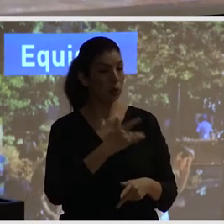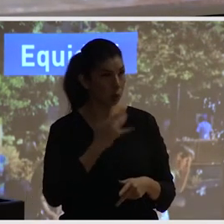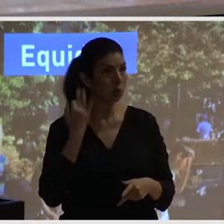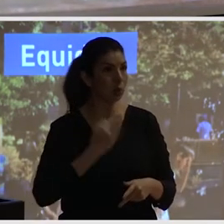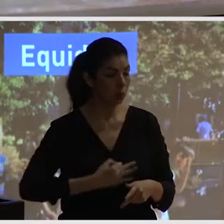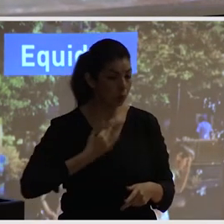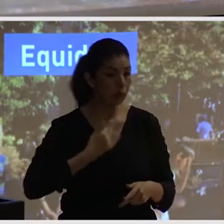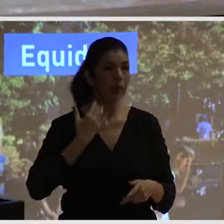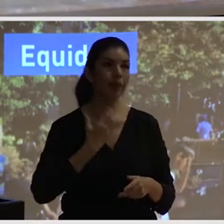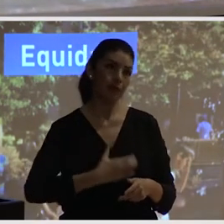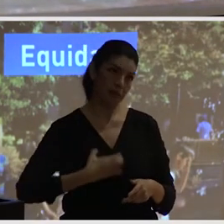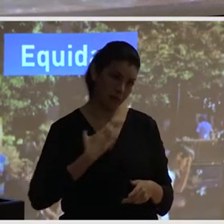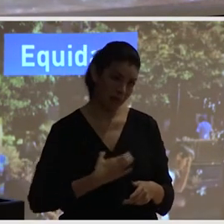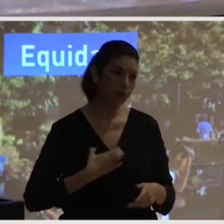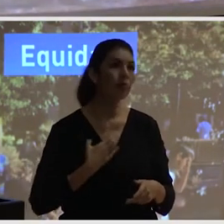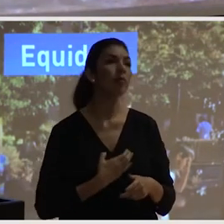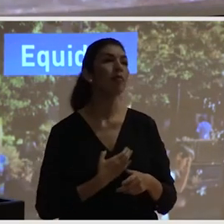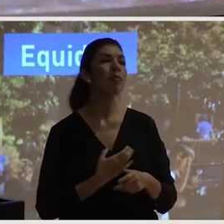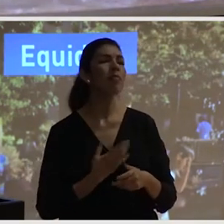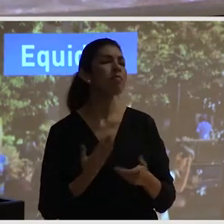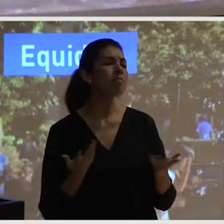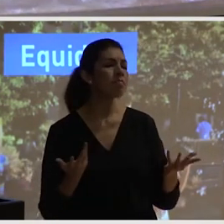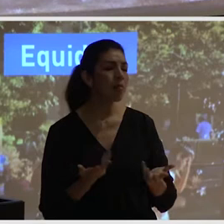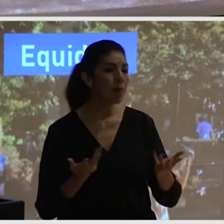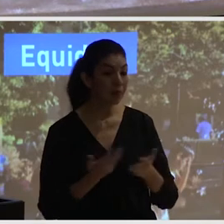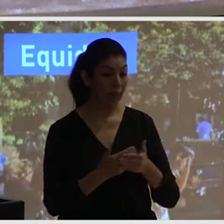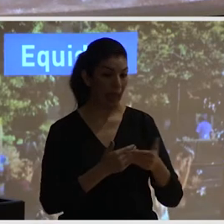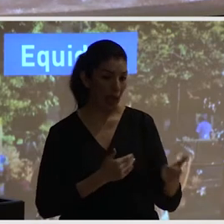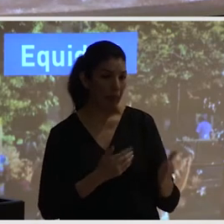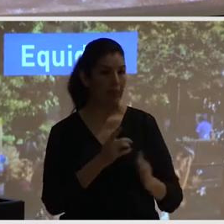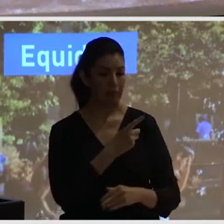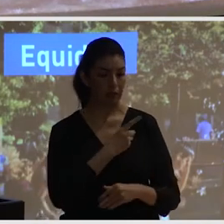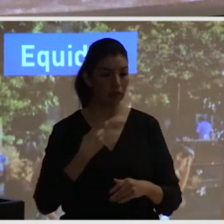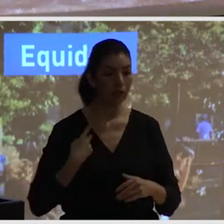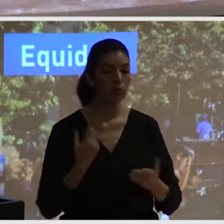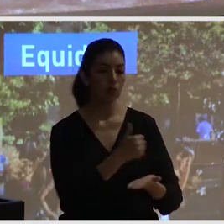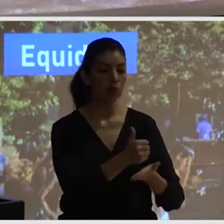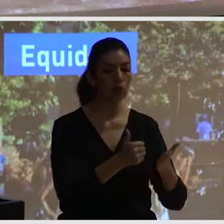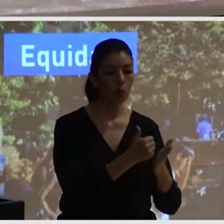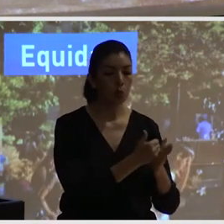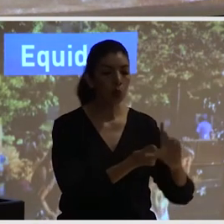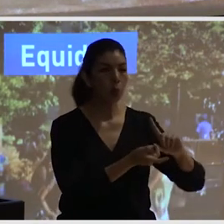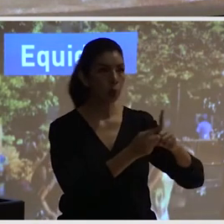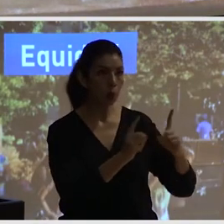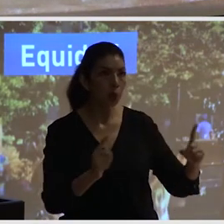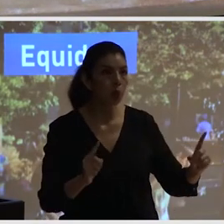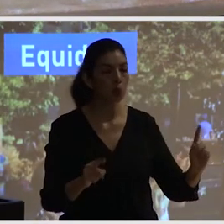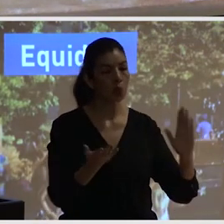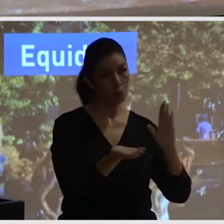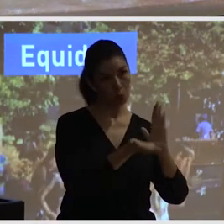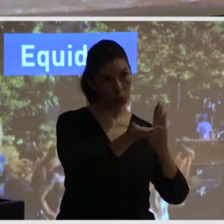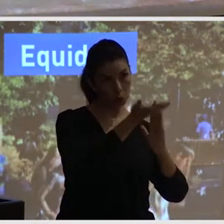realmente muy relacionada con todas estas cosas tan importantes en las cuales creemos. Una ciudad con una vida pública de calidad,